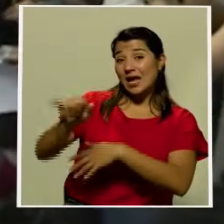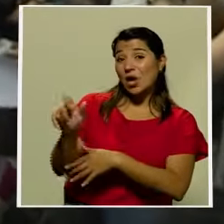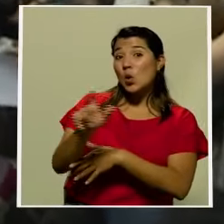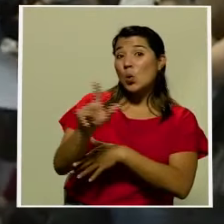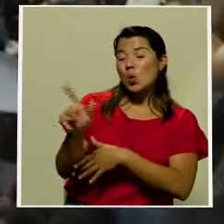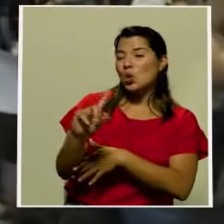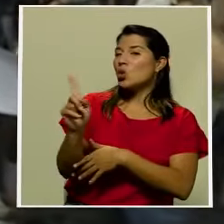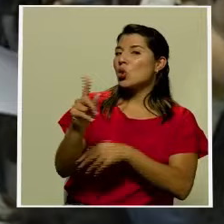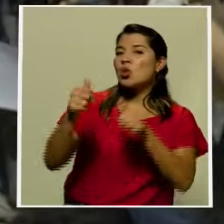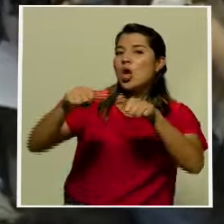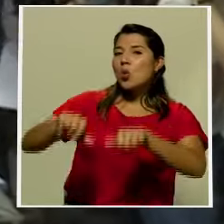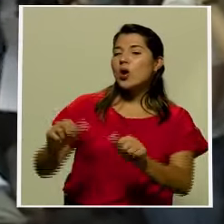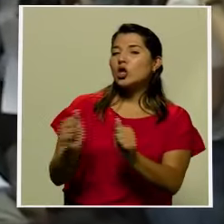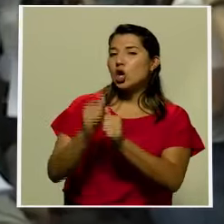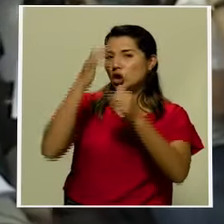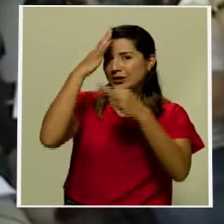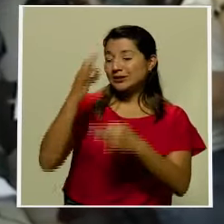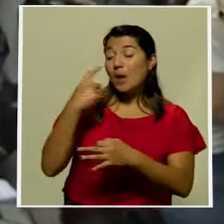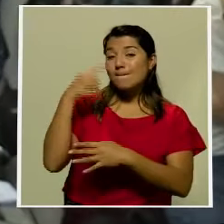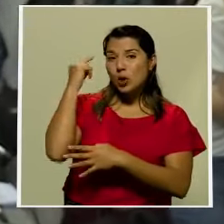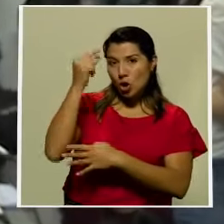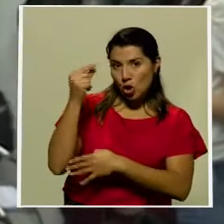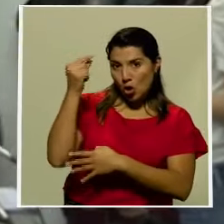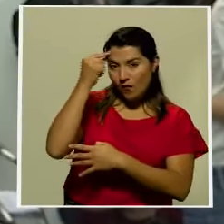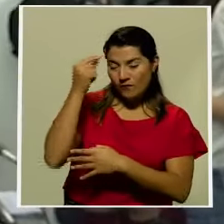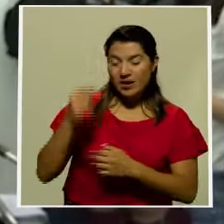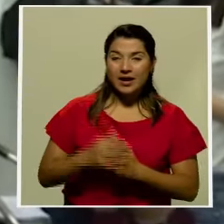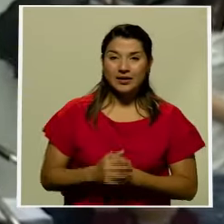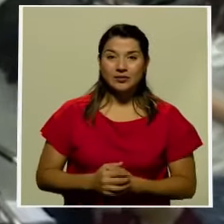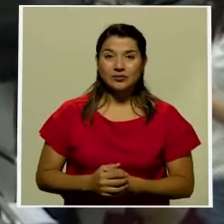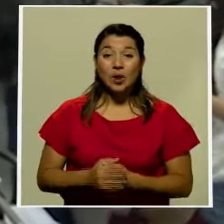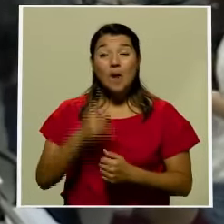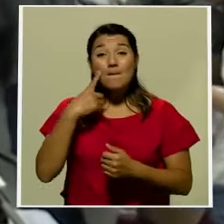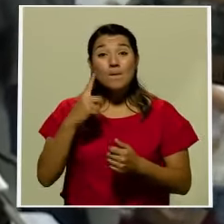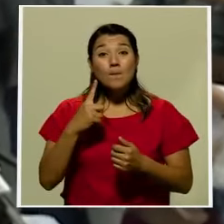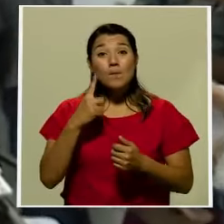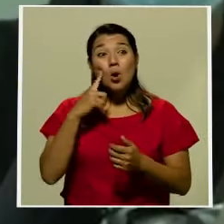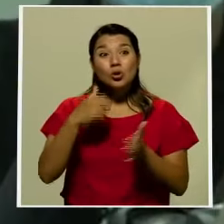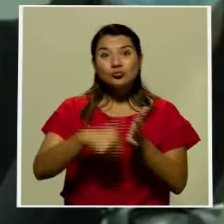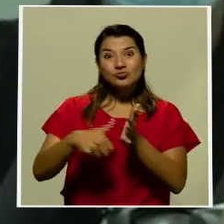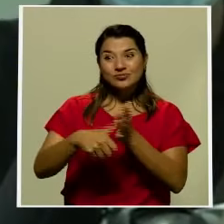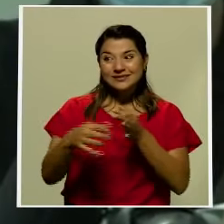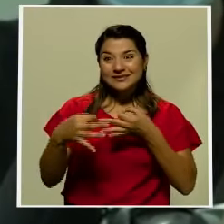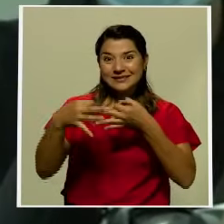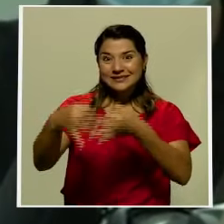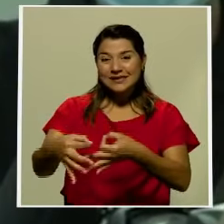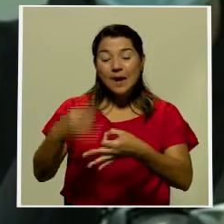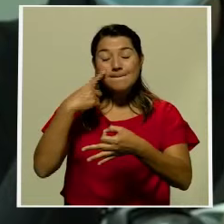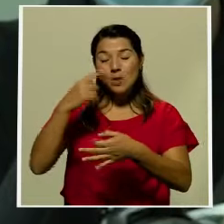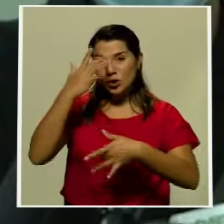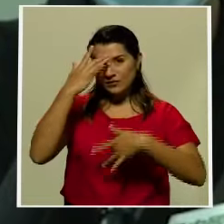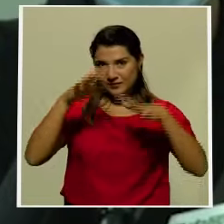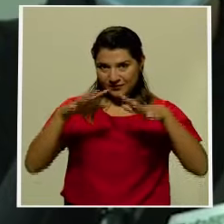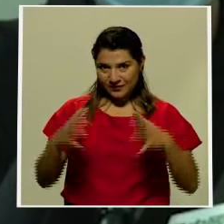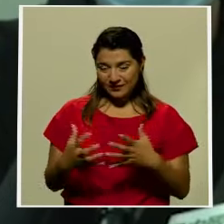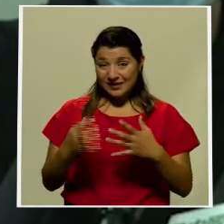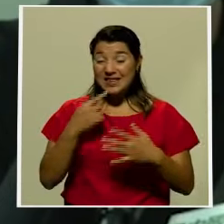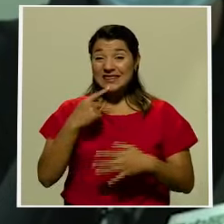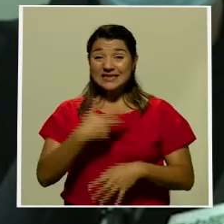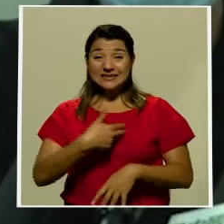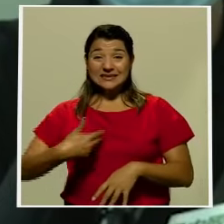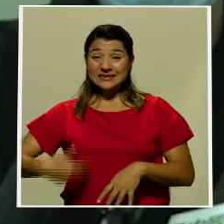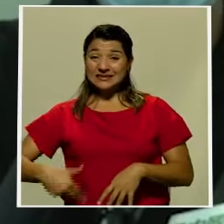legislativas que estaban previstas en septiembre, pero que fueron aplazadas por la pandemia. China calificó las primarias de grave